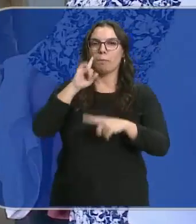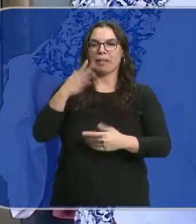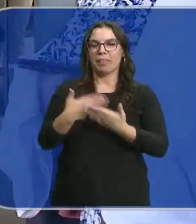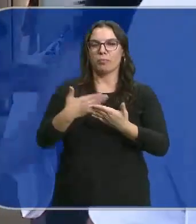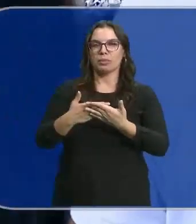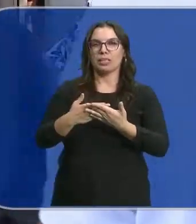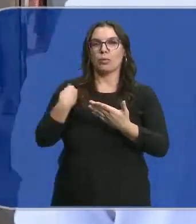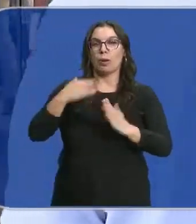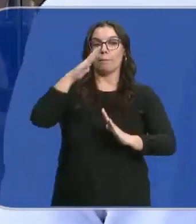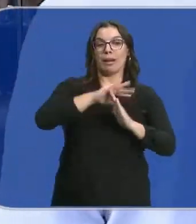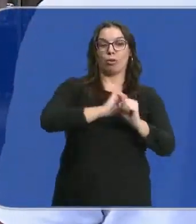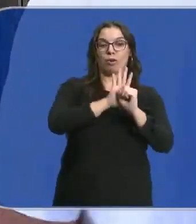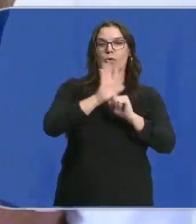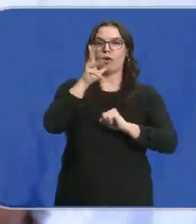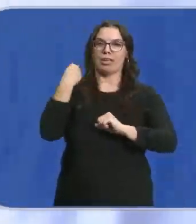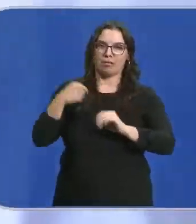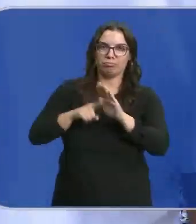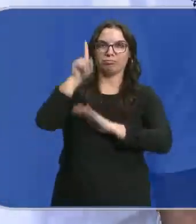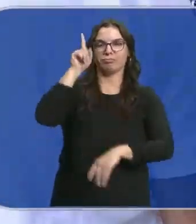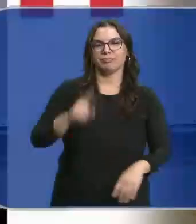recuperando del parón por la pandemia.